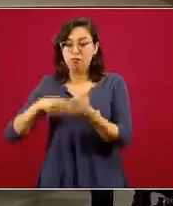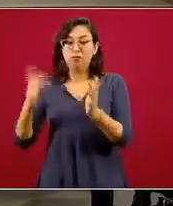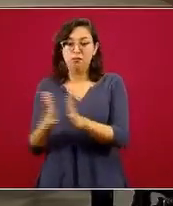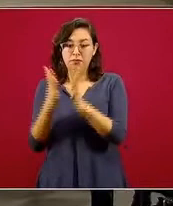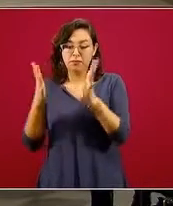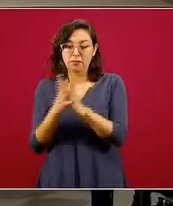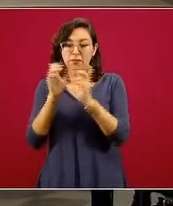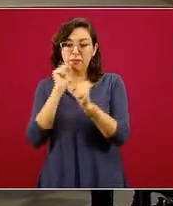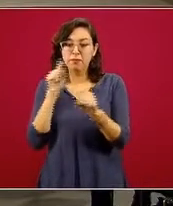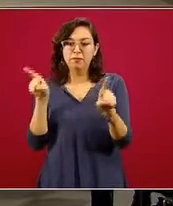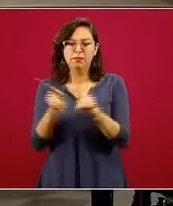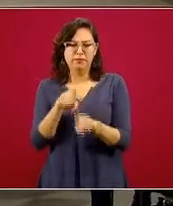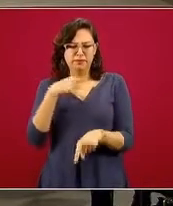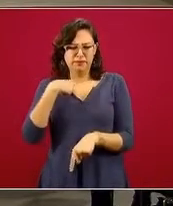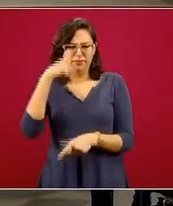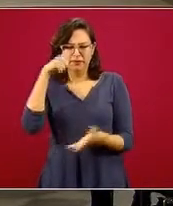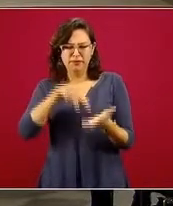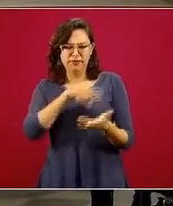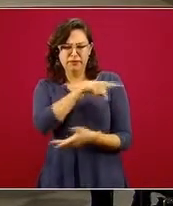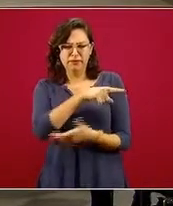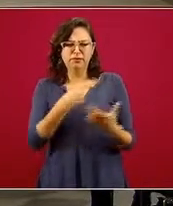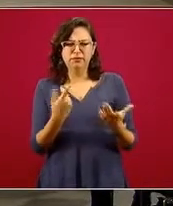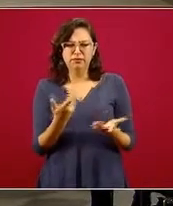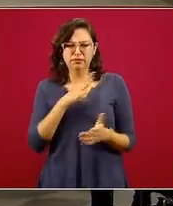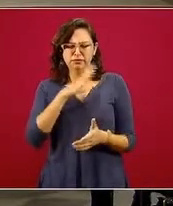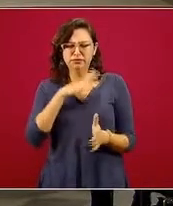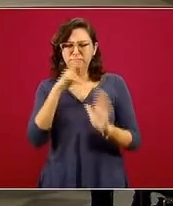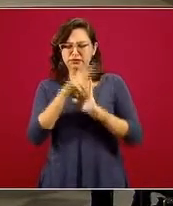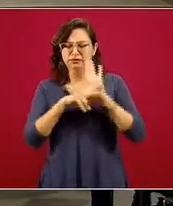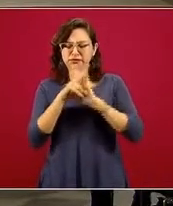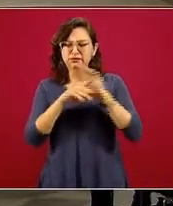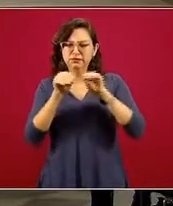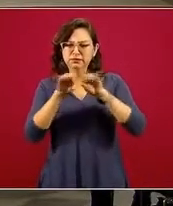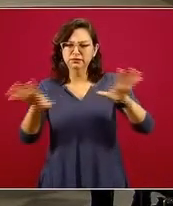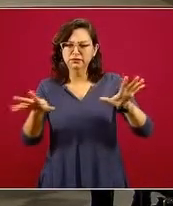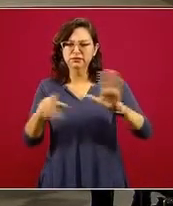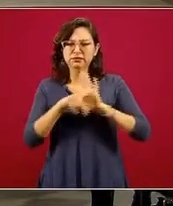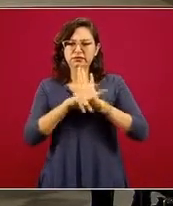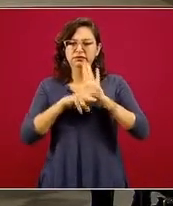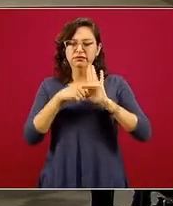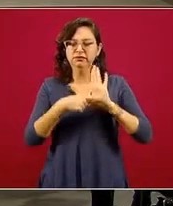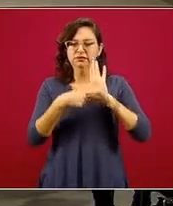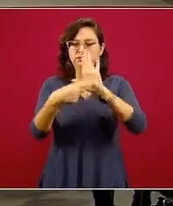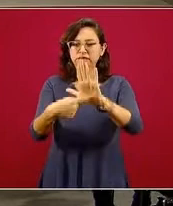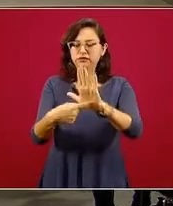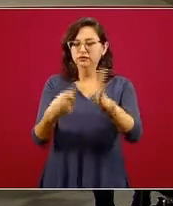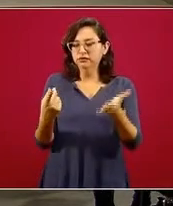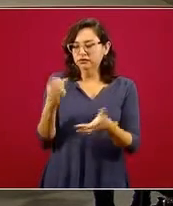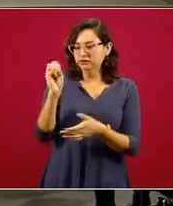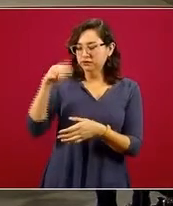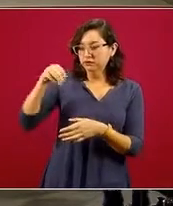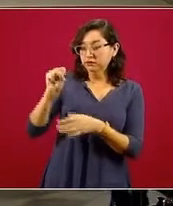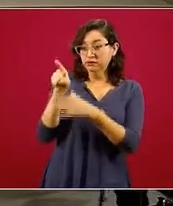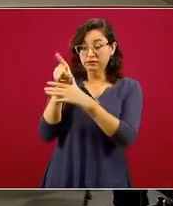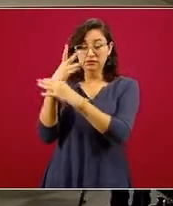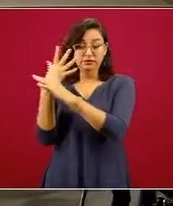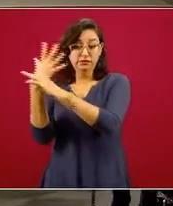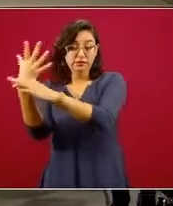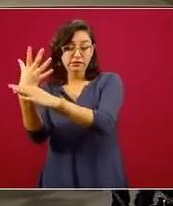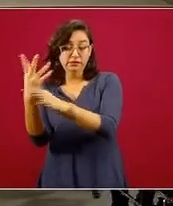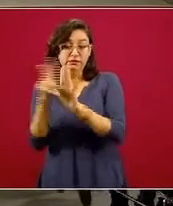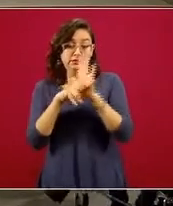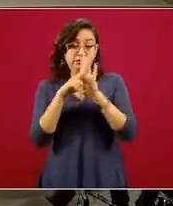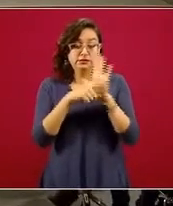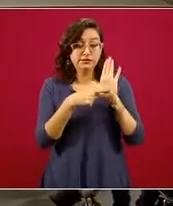Y creo que tenemos en el archivo el video de lo que declaró el doctor Gabastú con la posición de la Organización Mundial de la Salud. Ojalá que